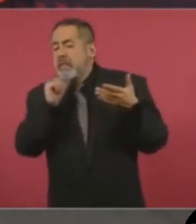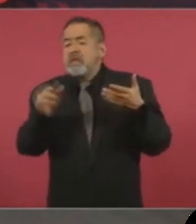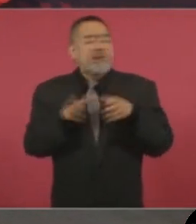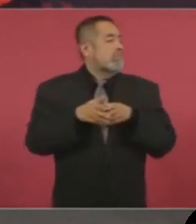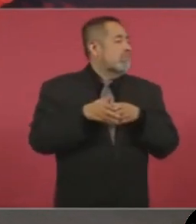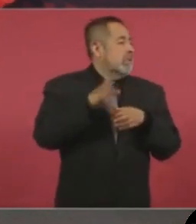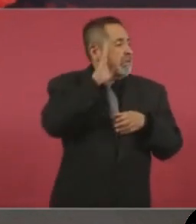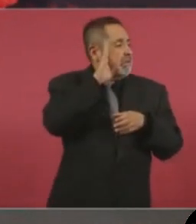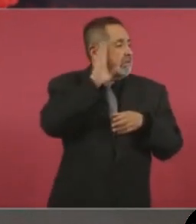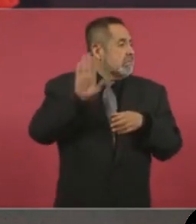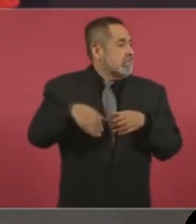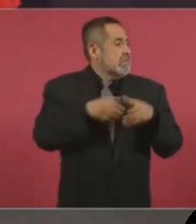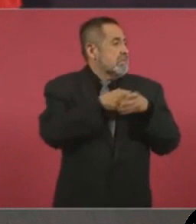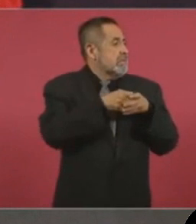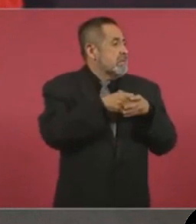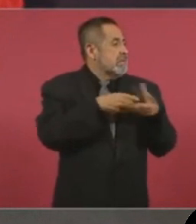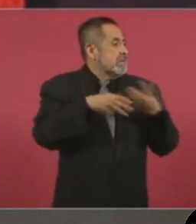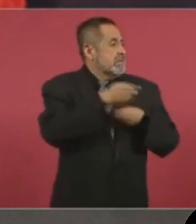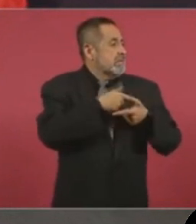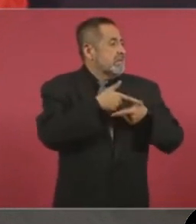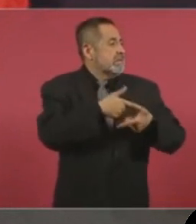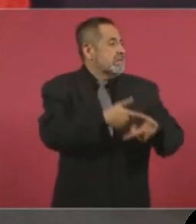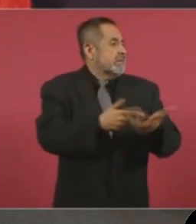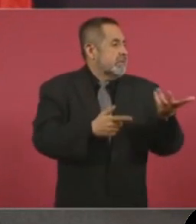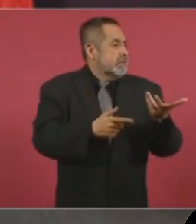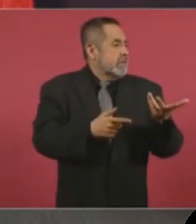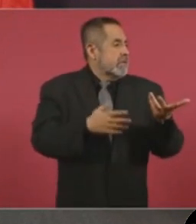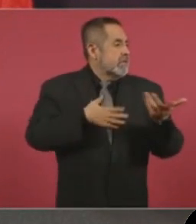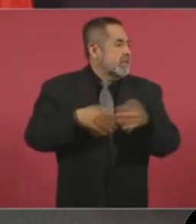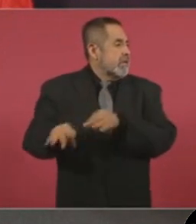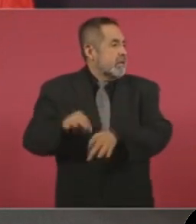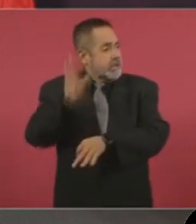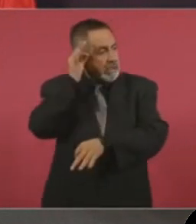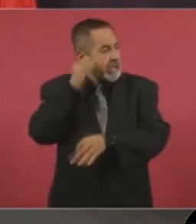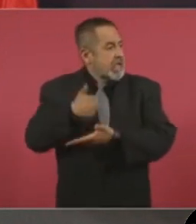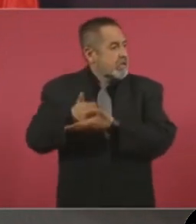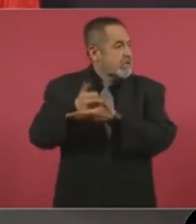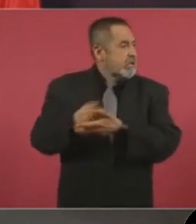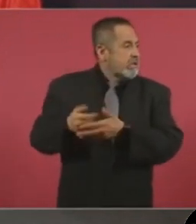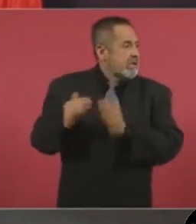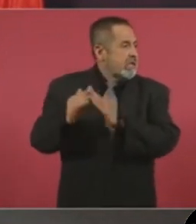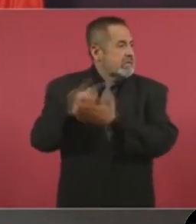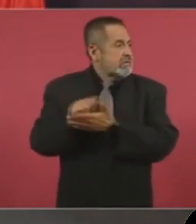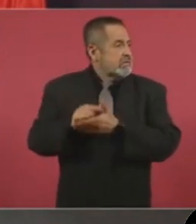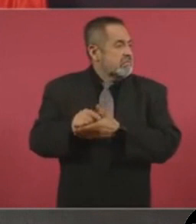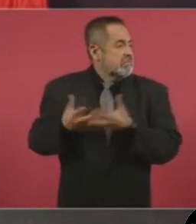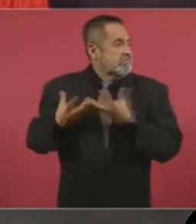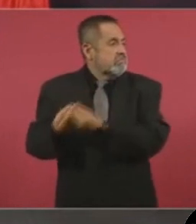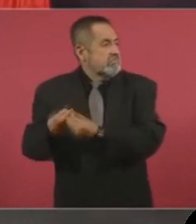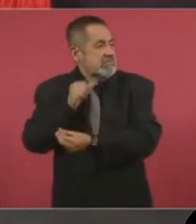ni a sus trabajadoras o trabajadores domésticos,